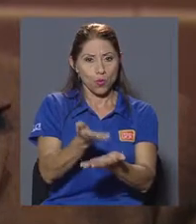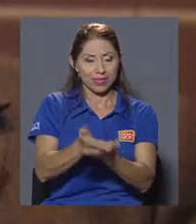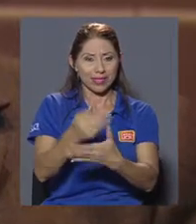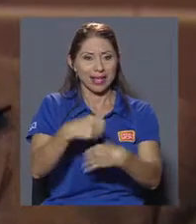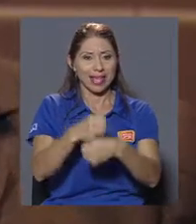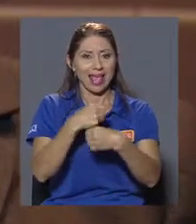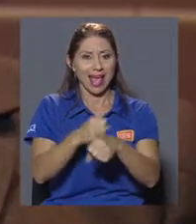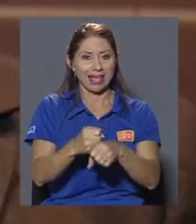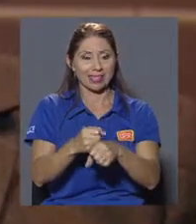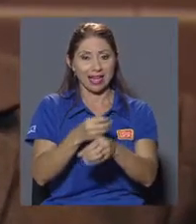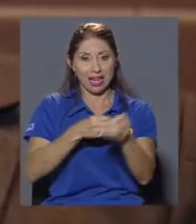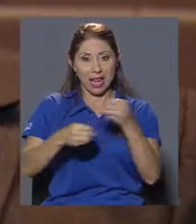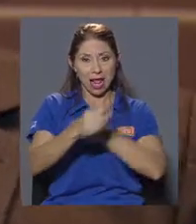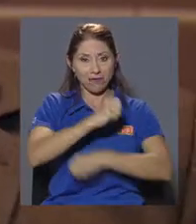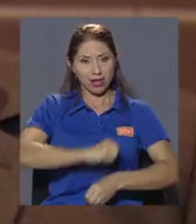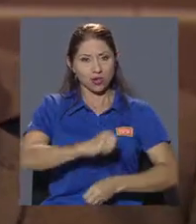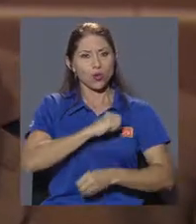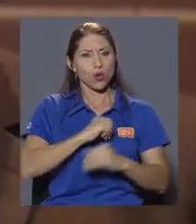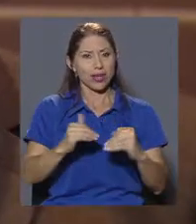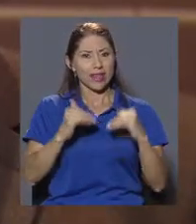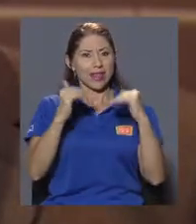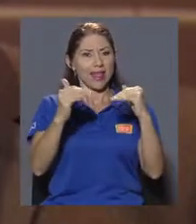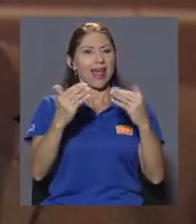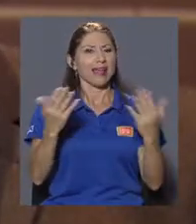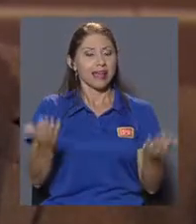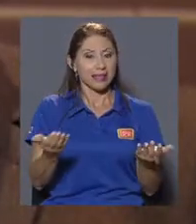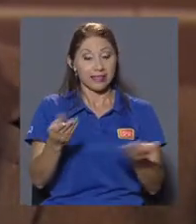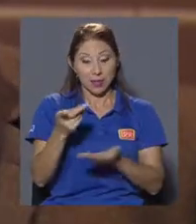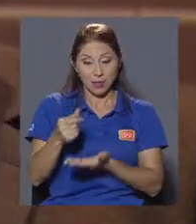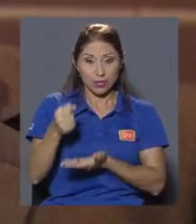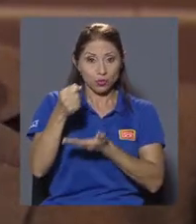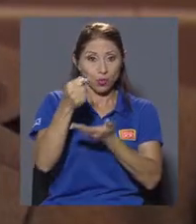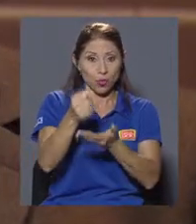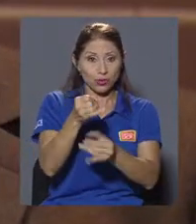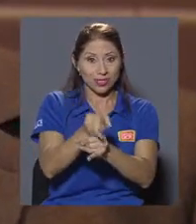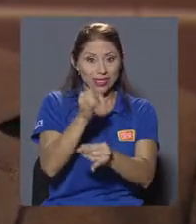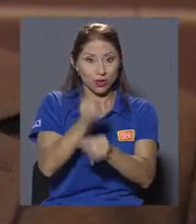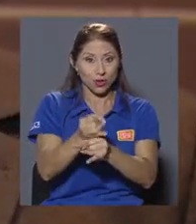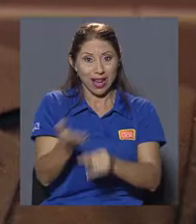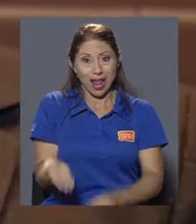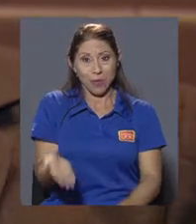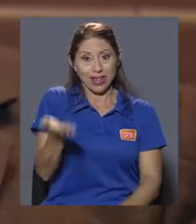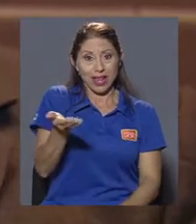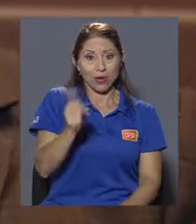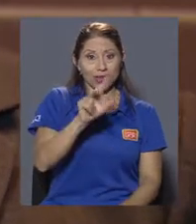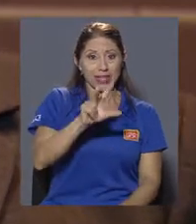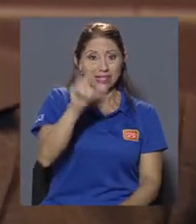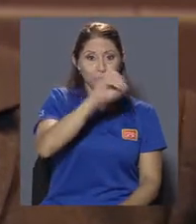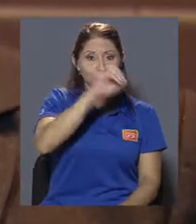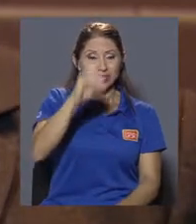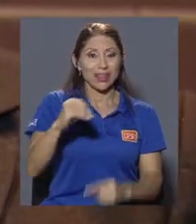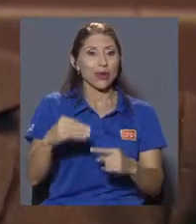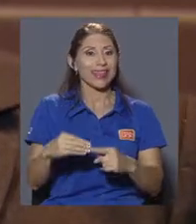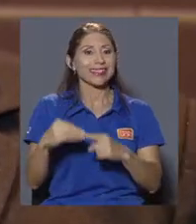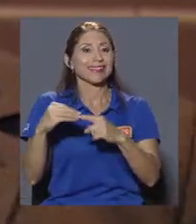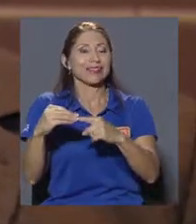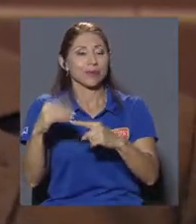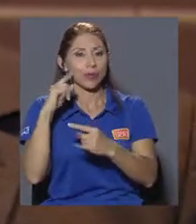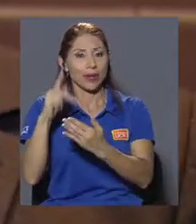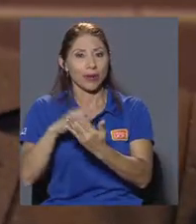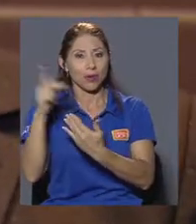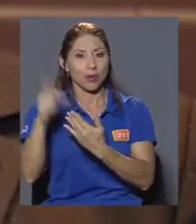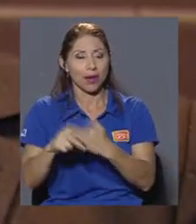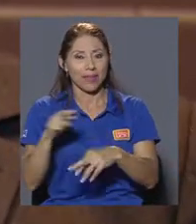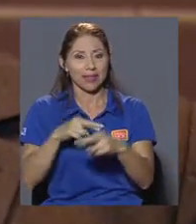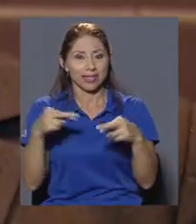que hace la rectoría es aumentar el presupuesto institucional en un 3%, excepto para